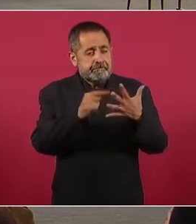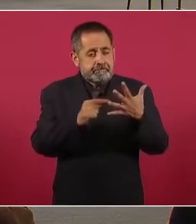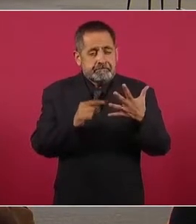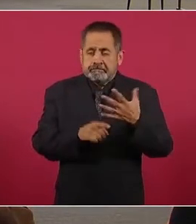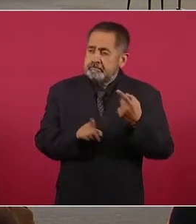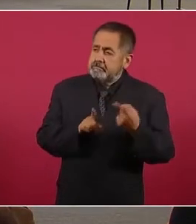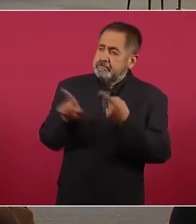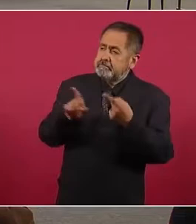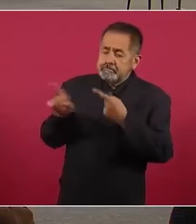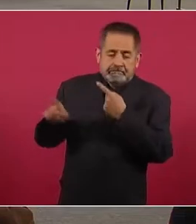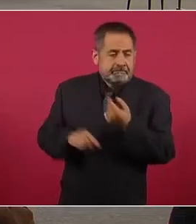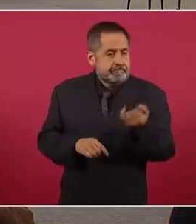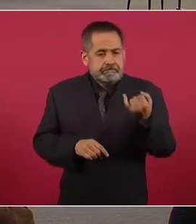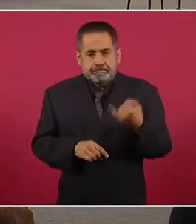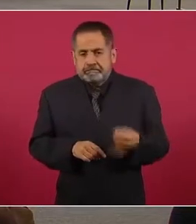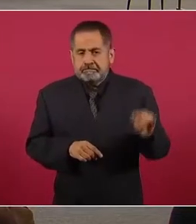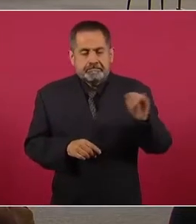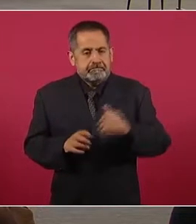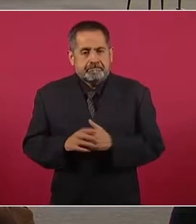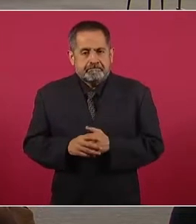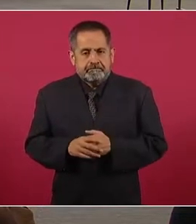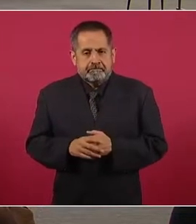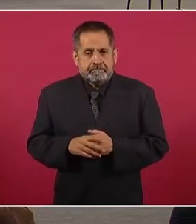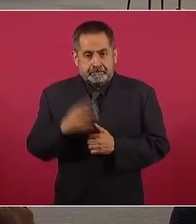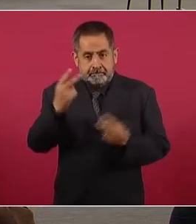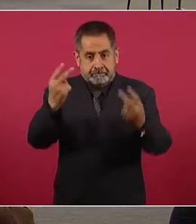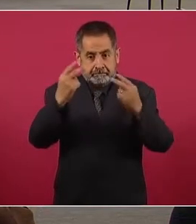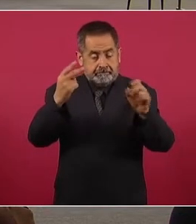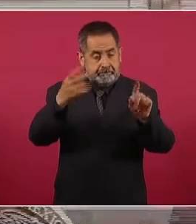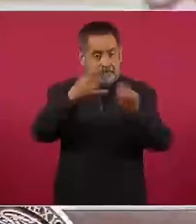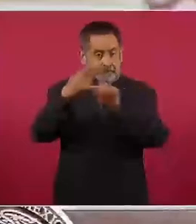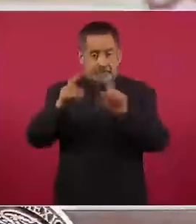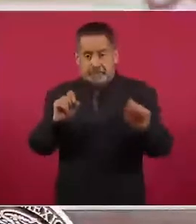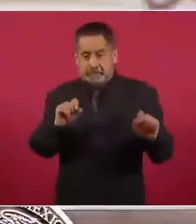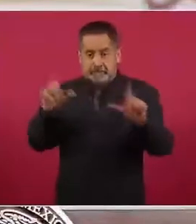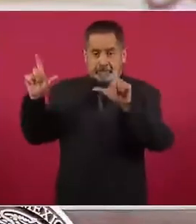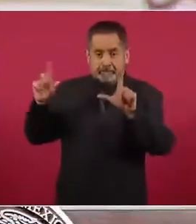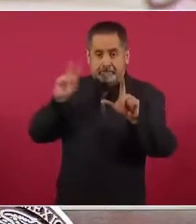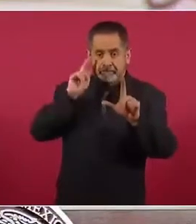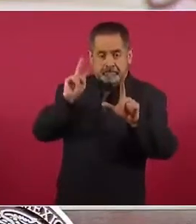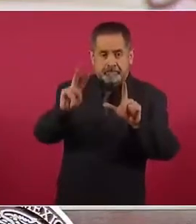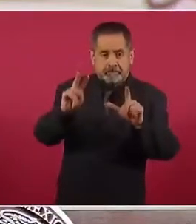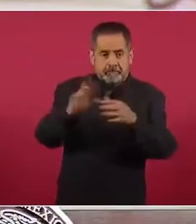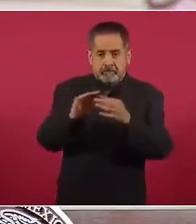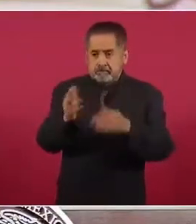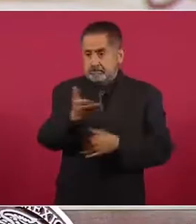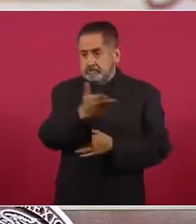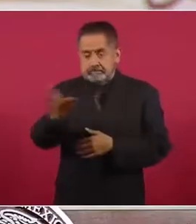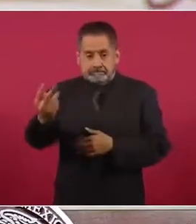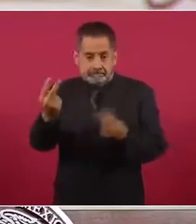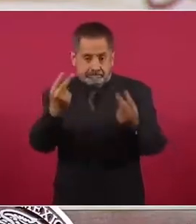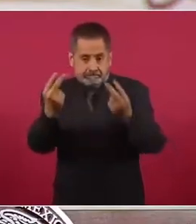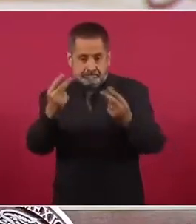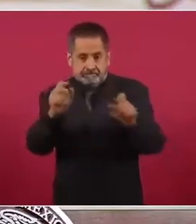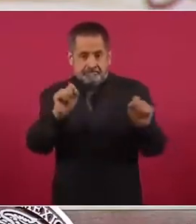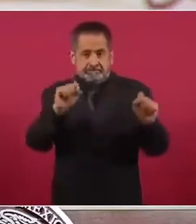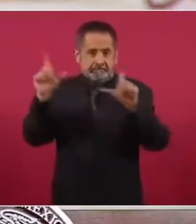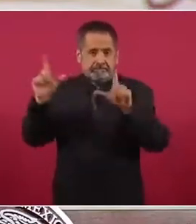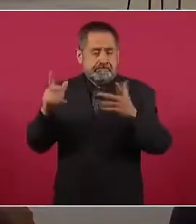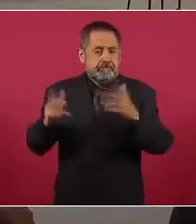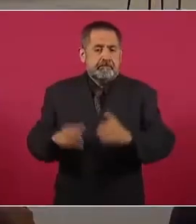Aquí en la pantalla, todos los que nos están viendo a través de la transmisión y aquí los compañeros periodistas pueden ver